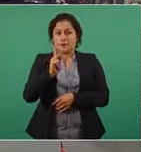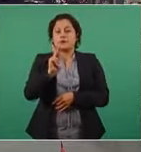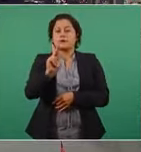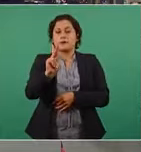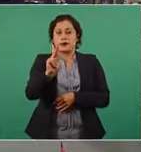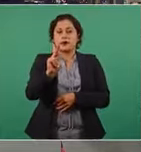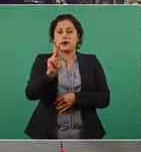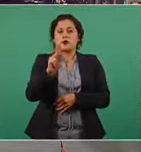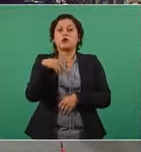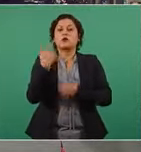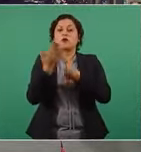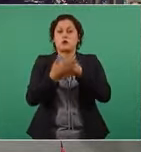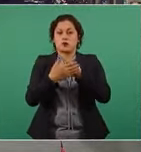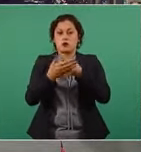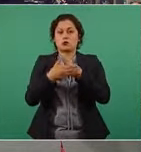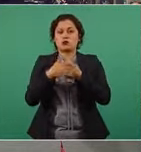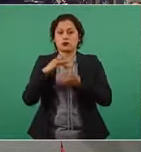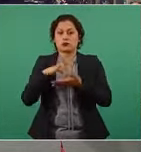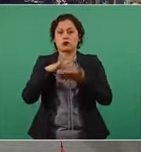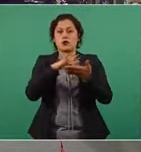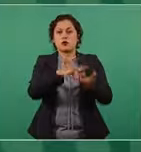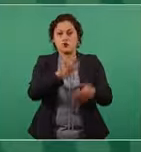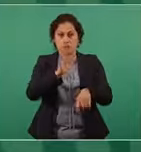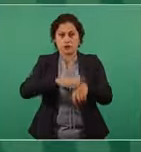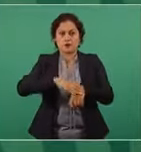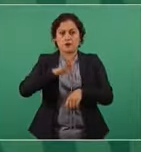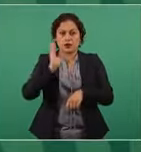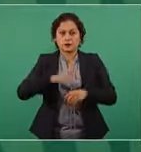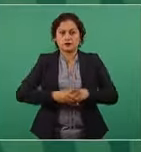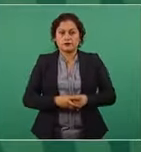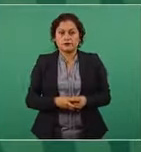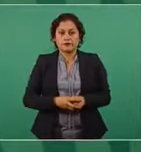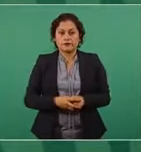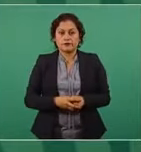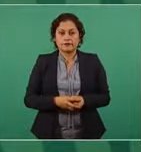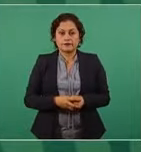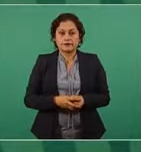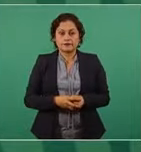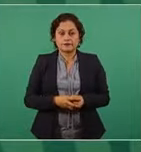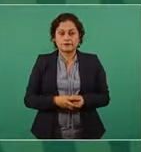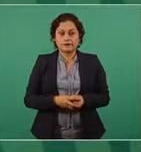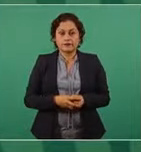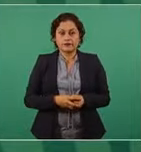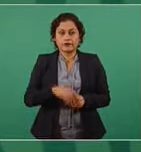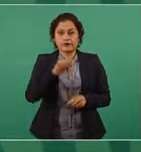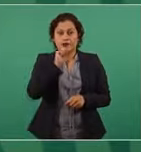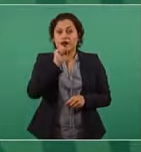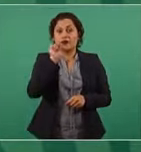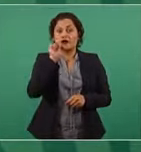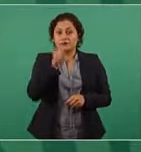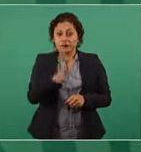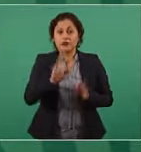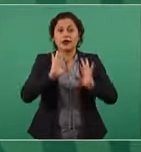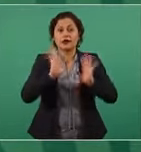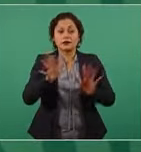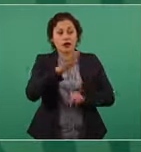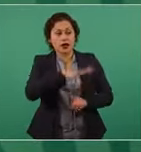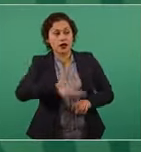a obtener apoyos adicionales. También ya han sido vacunados, la mayoría,